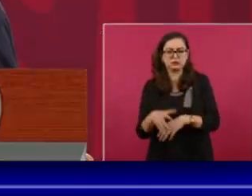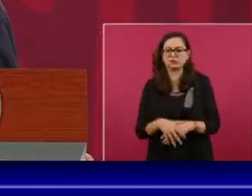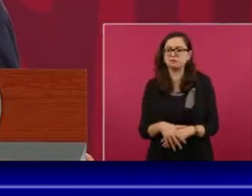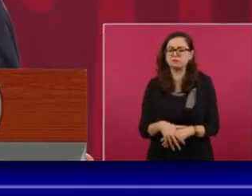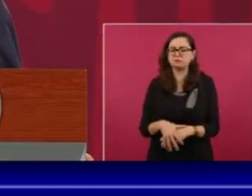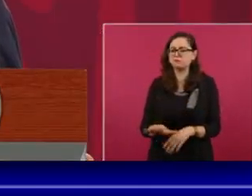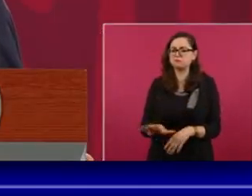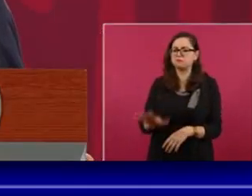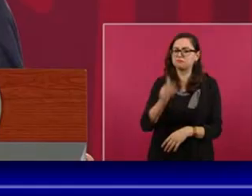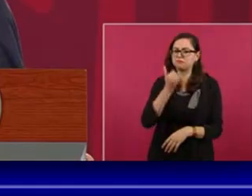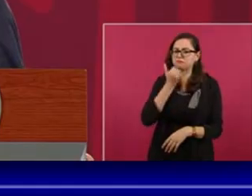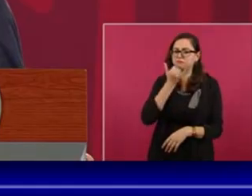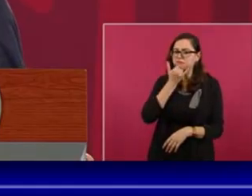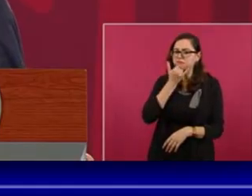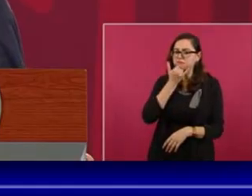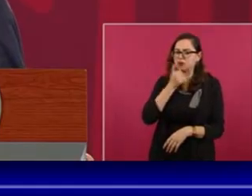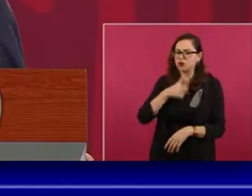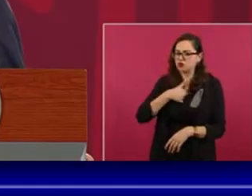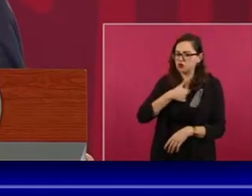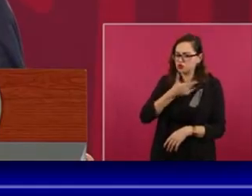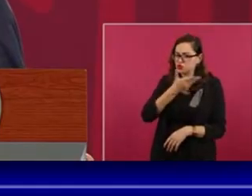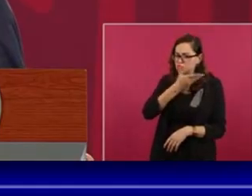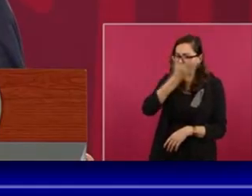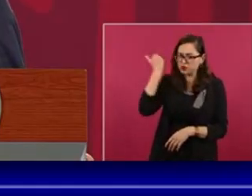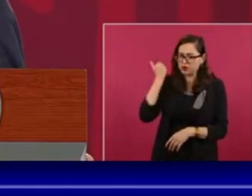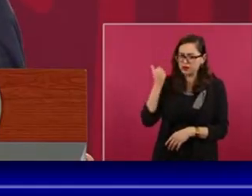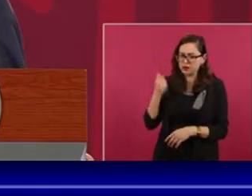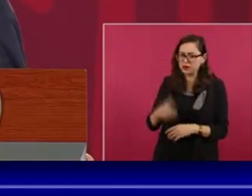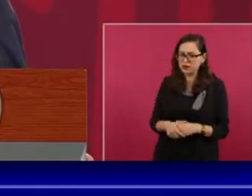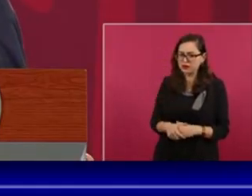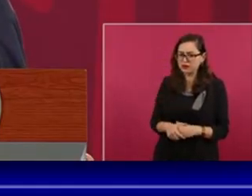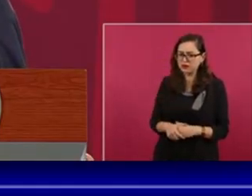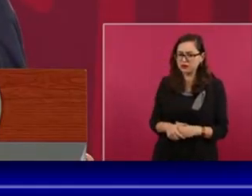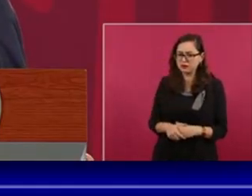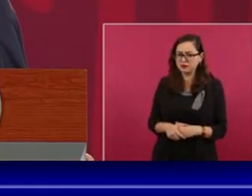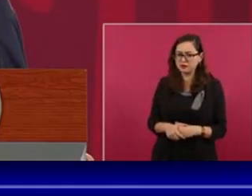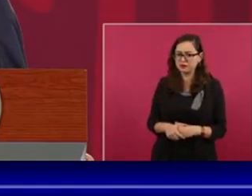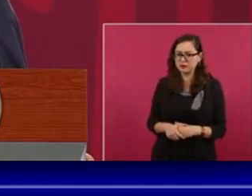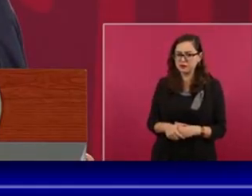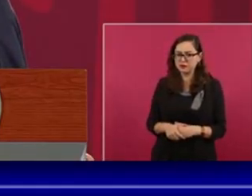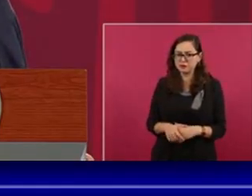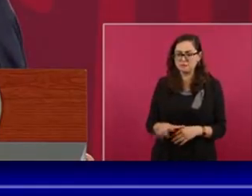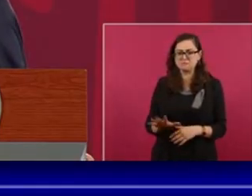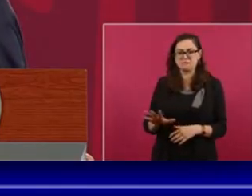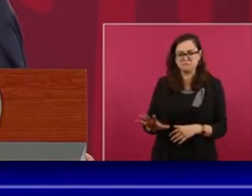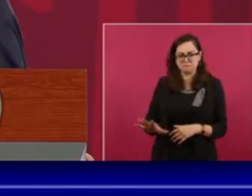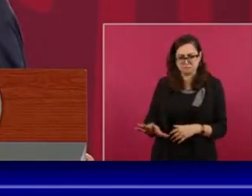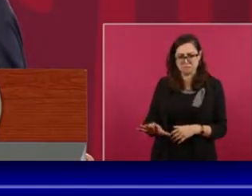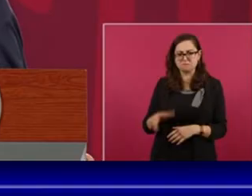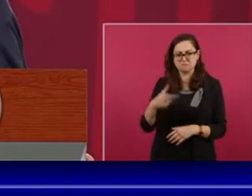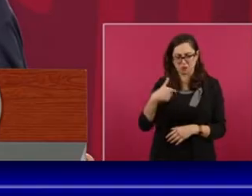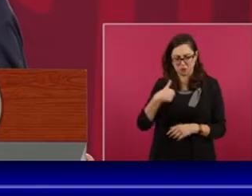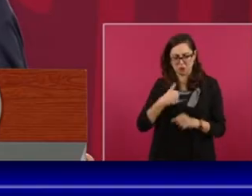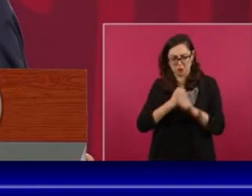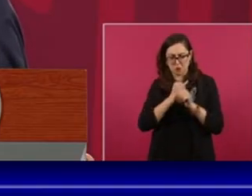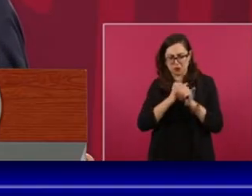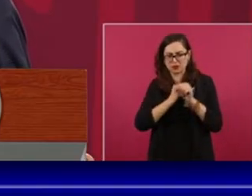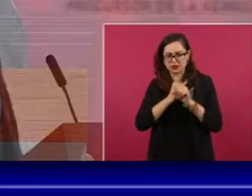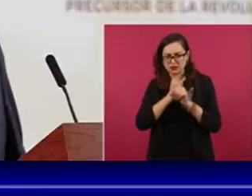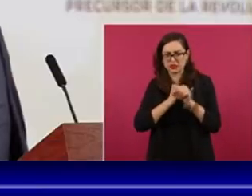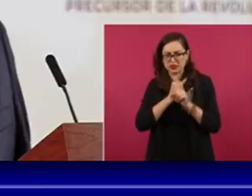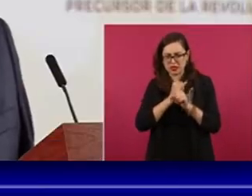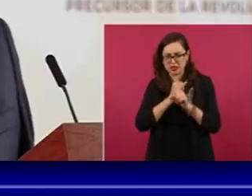Hacienda y el Instituto Mexicano del Seguro Social, deben de llegar a un acuerdo en pro de los